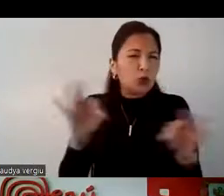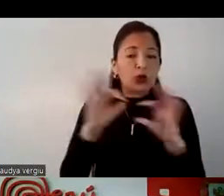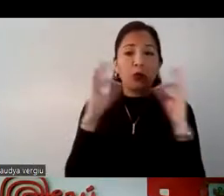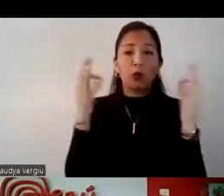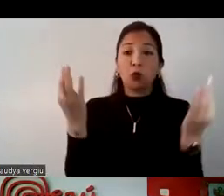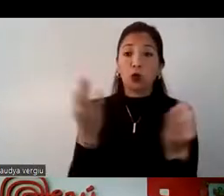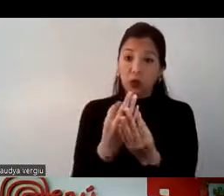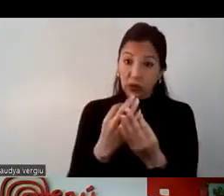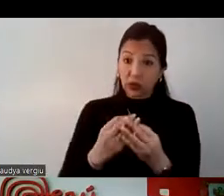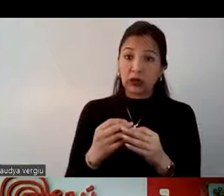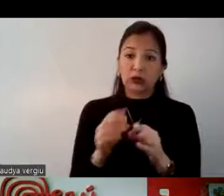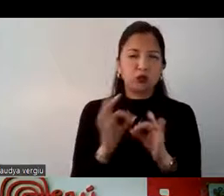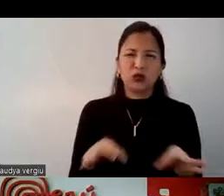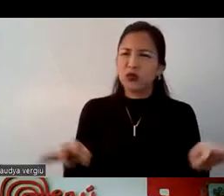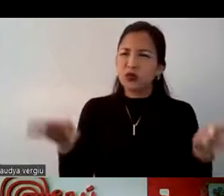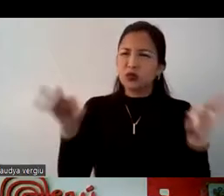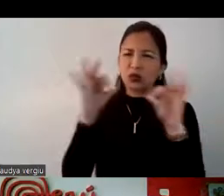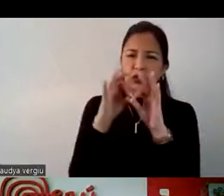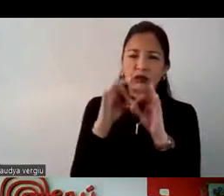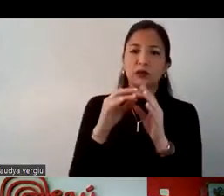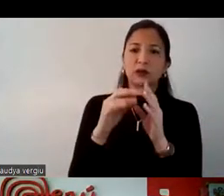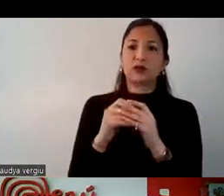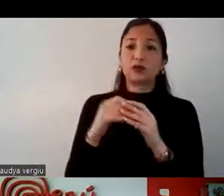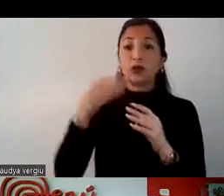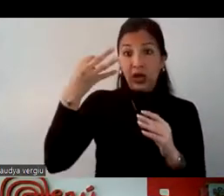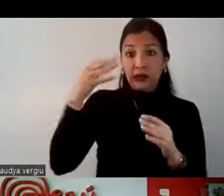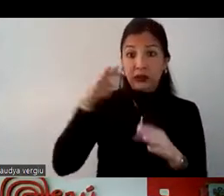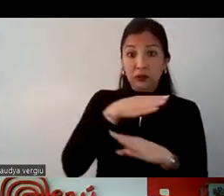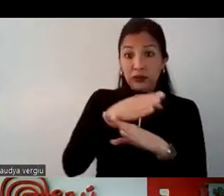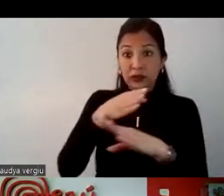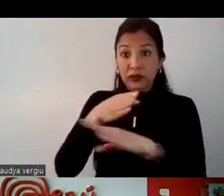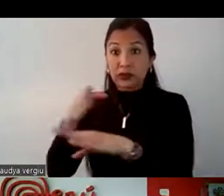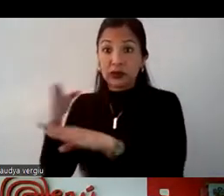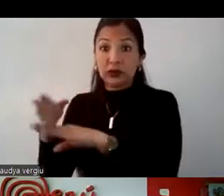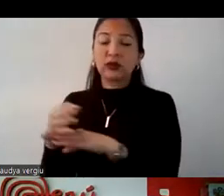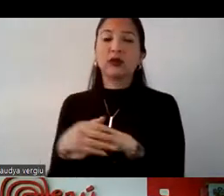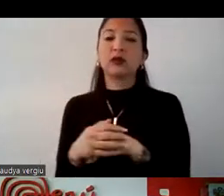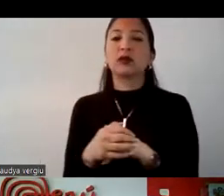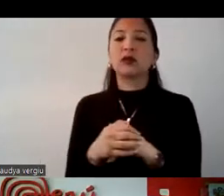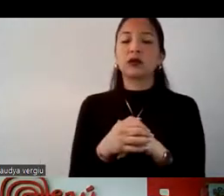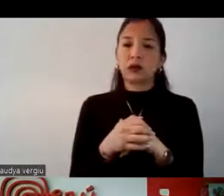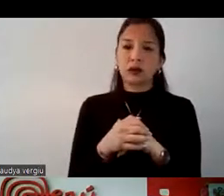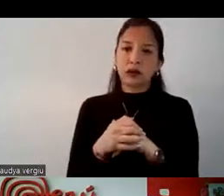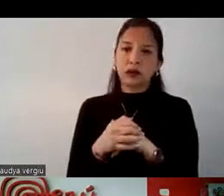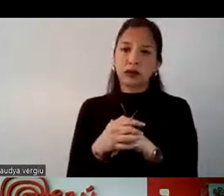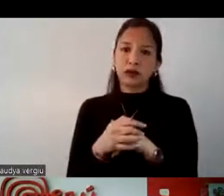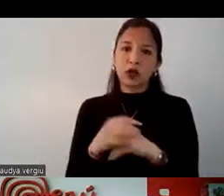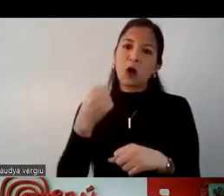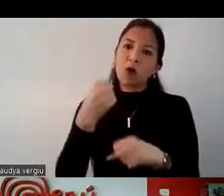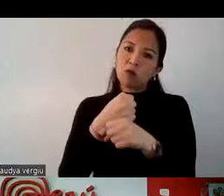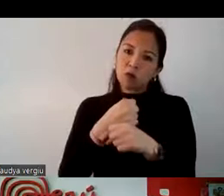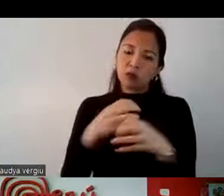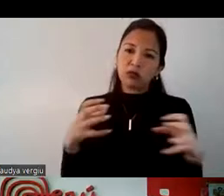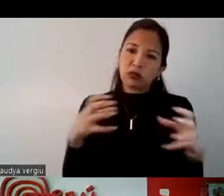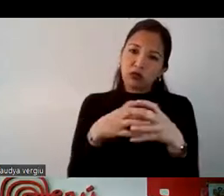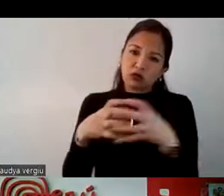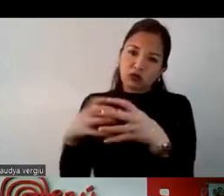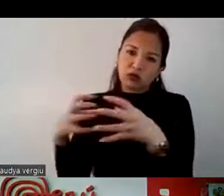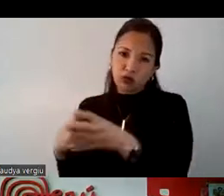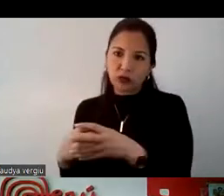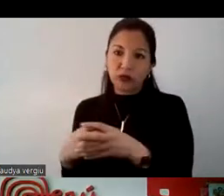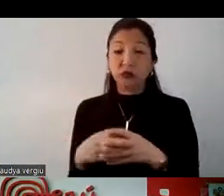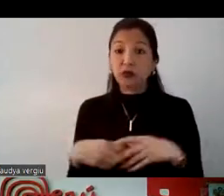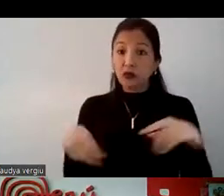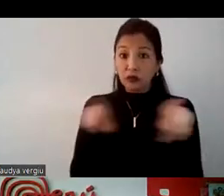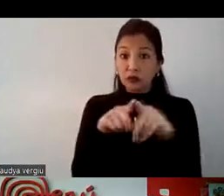Quito como en Guayaquil y en las tres vamos a estar participando con una con una mesa de trabajo como oficina comercial, pero también